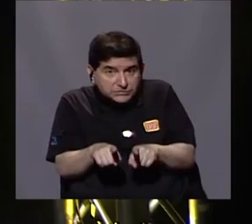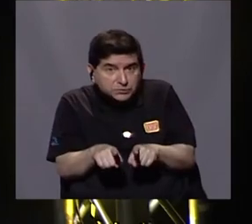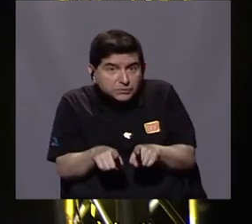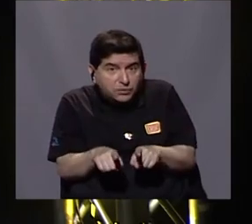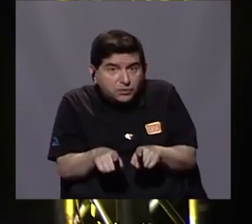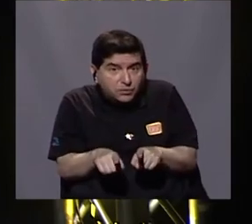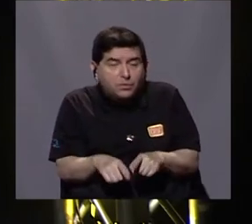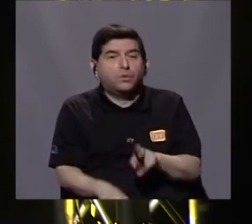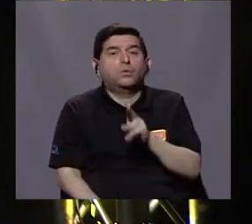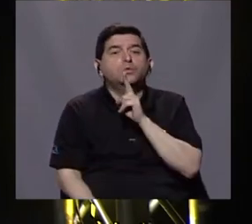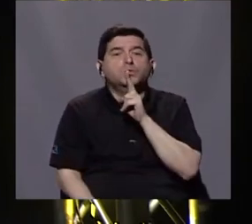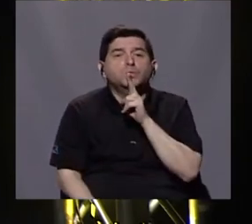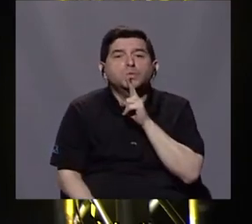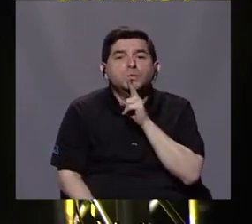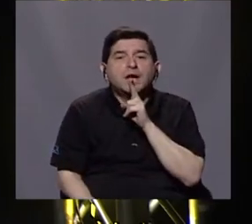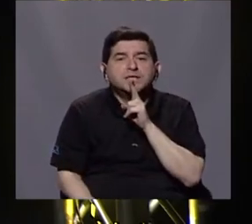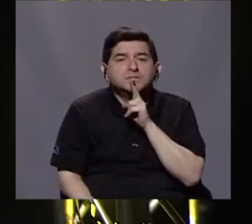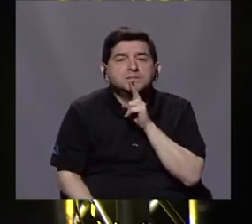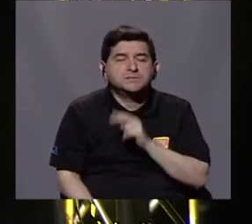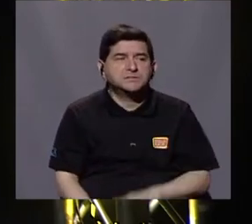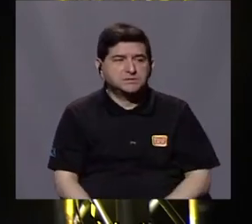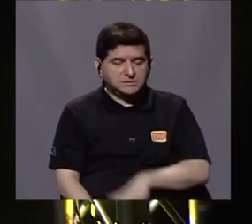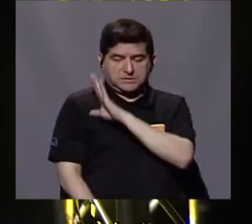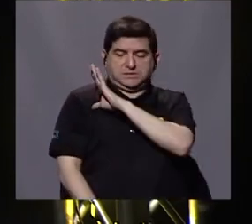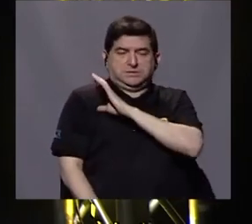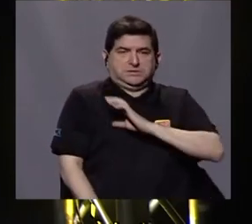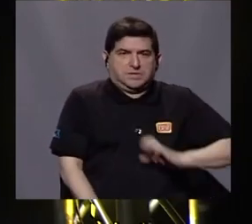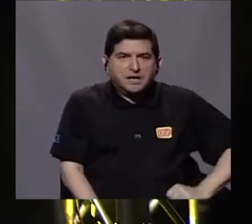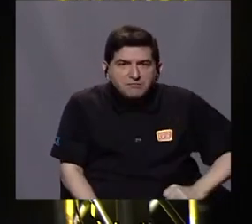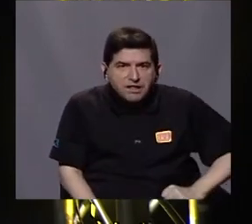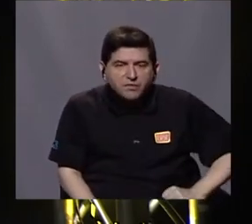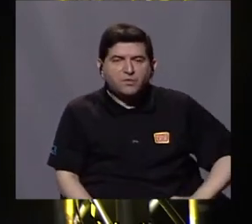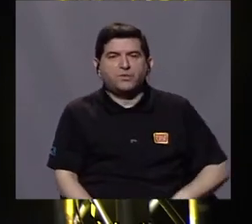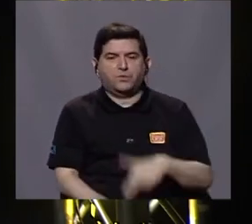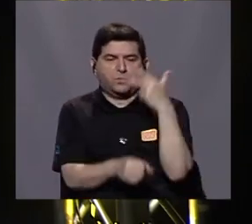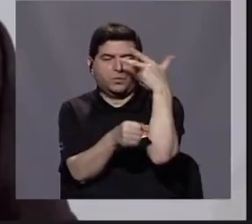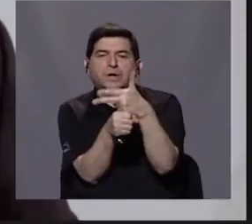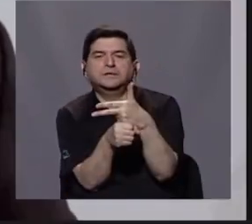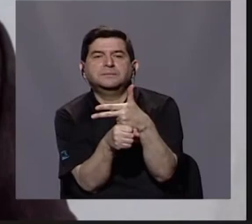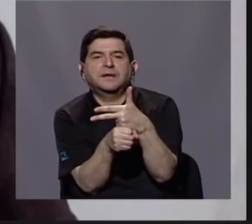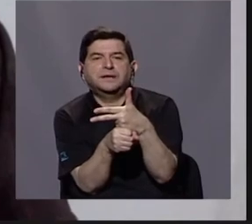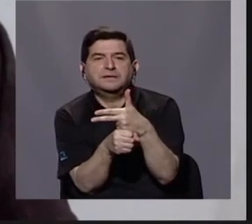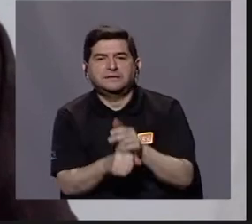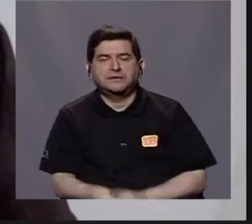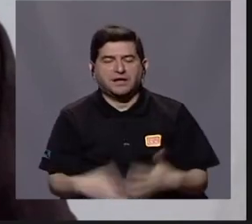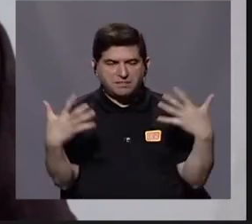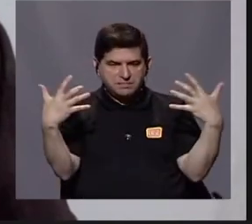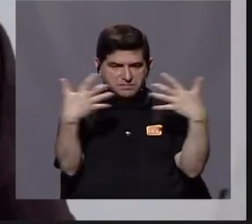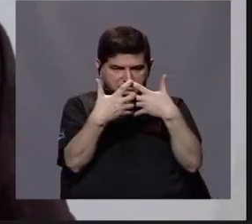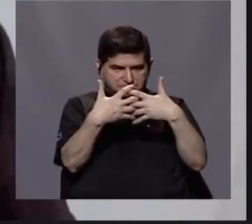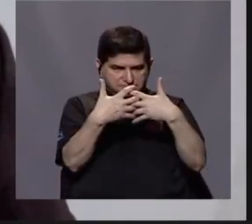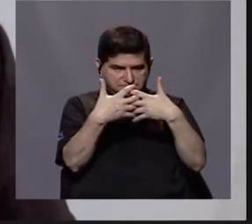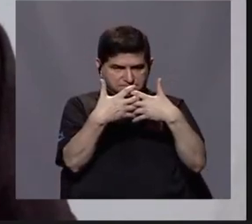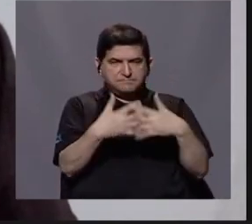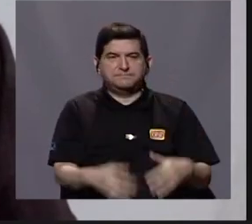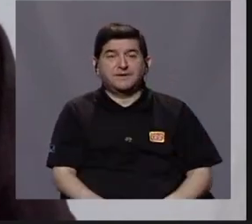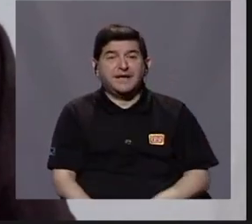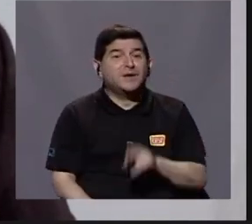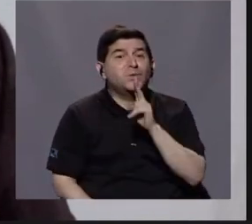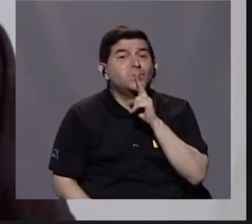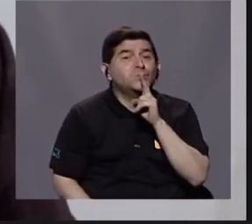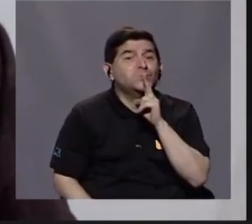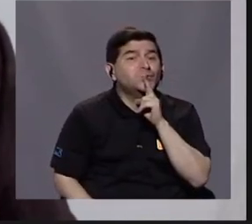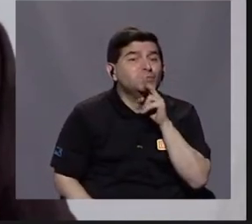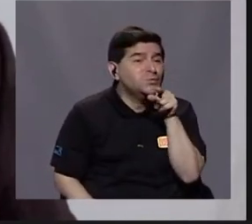Honduras, El Salvador y Guatemala, se conjuga, en el caso de Honduras,